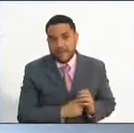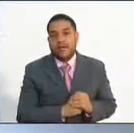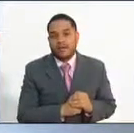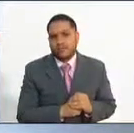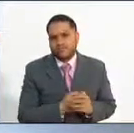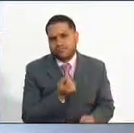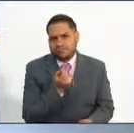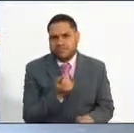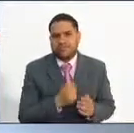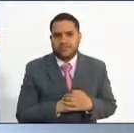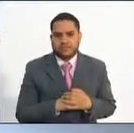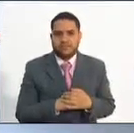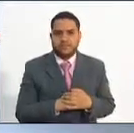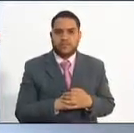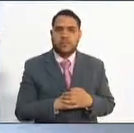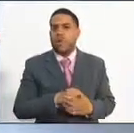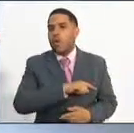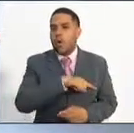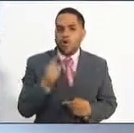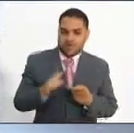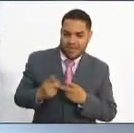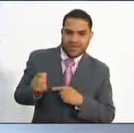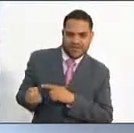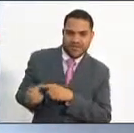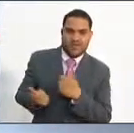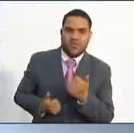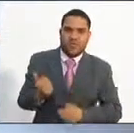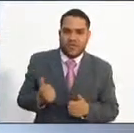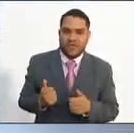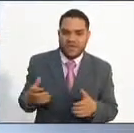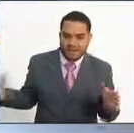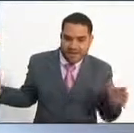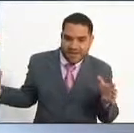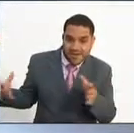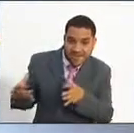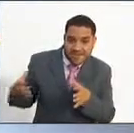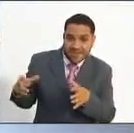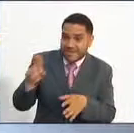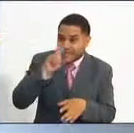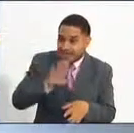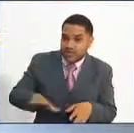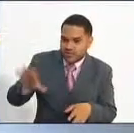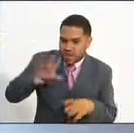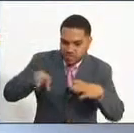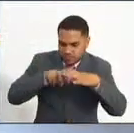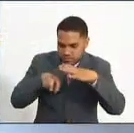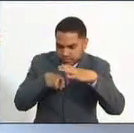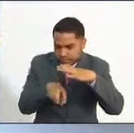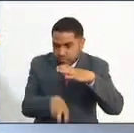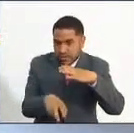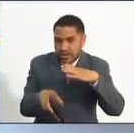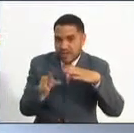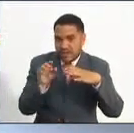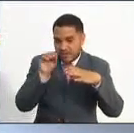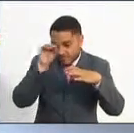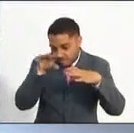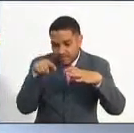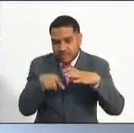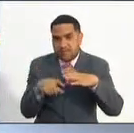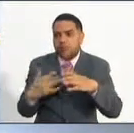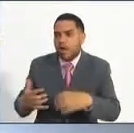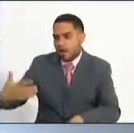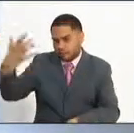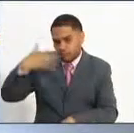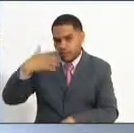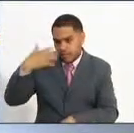número mínimo. Bueno, la otra convocatoria es la Agencia Nacional de Minería, ya presentaron exámenes, se publicaron resultados,